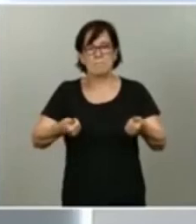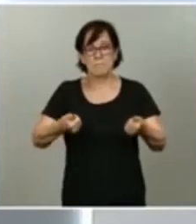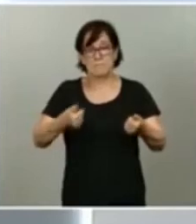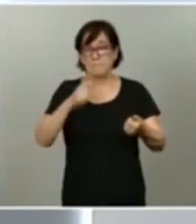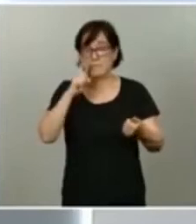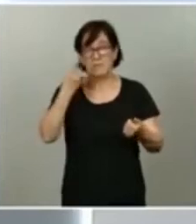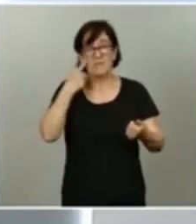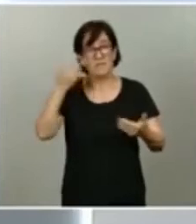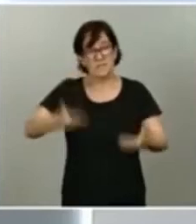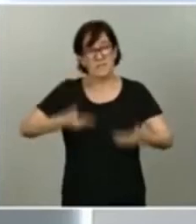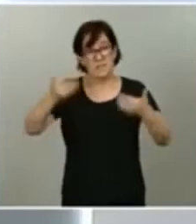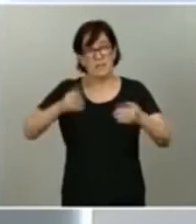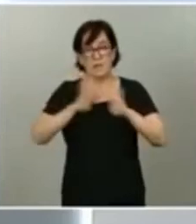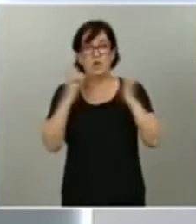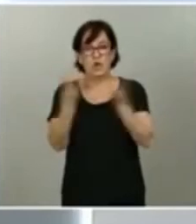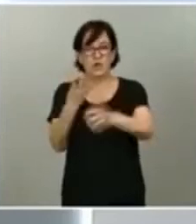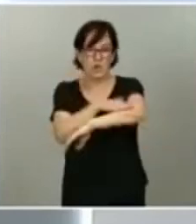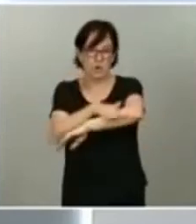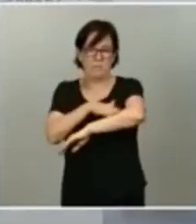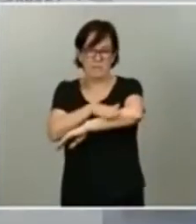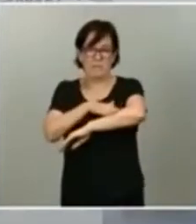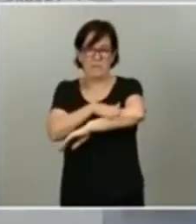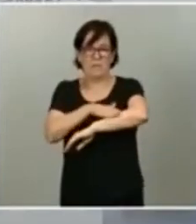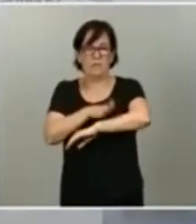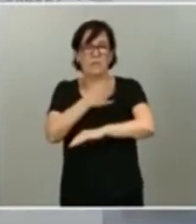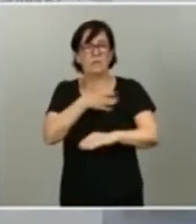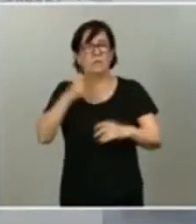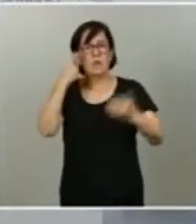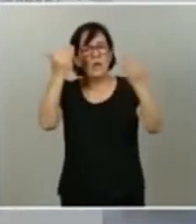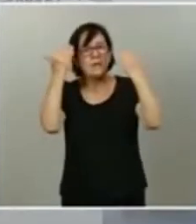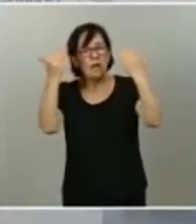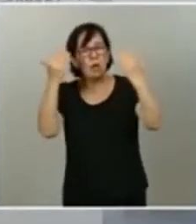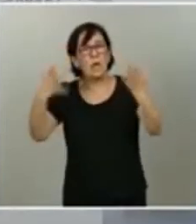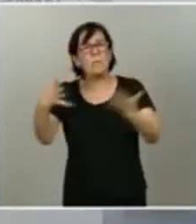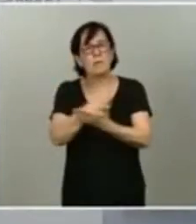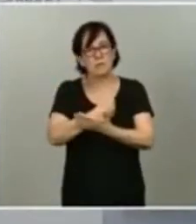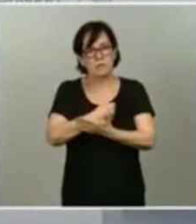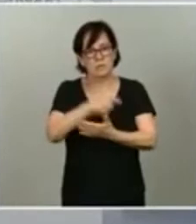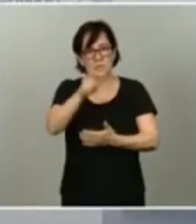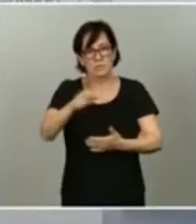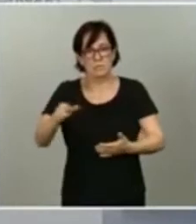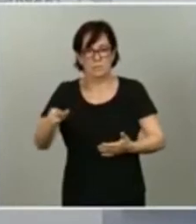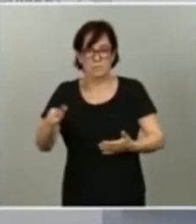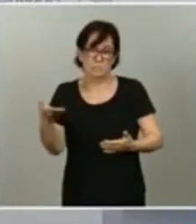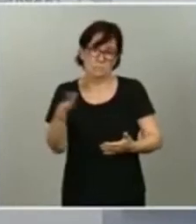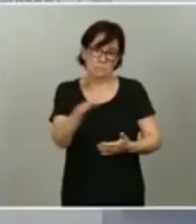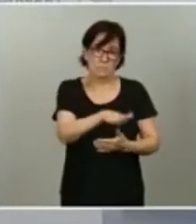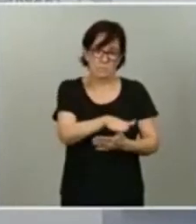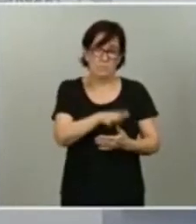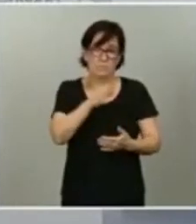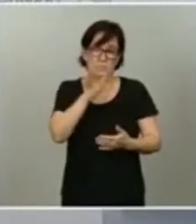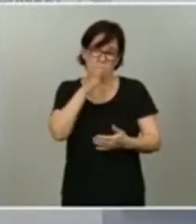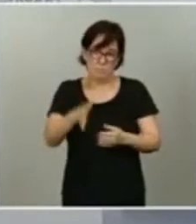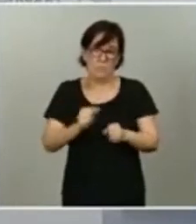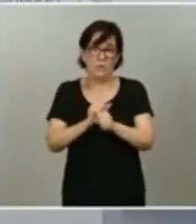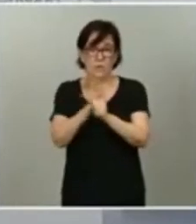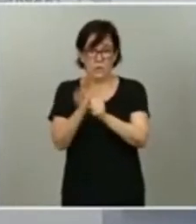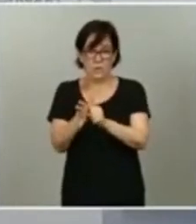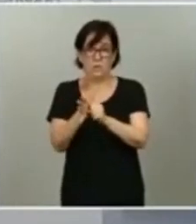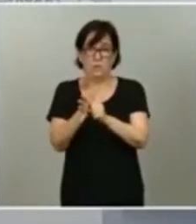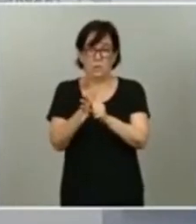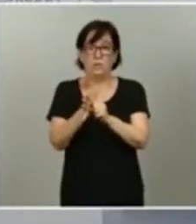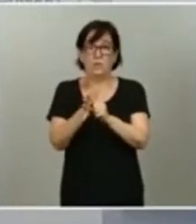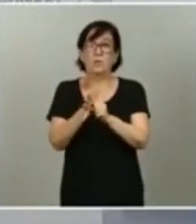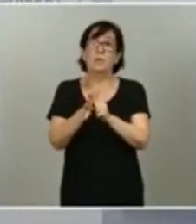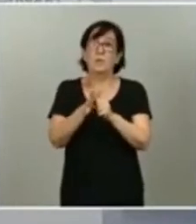El Consejo de Ministros quiere tener un recuerdo para todas las víctimas que han fallecido con motivo del COVID-19 y,